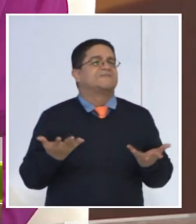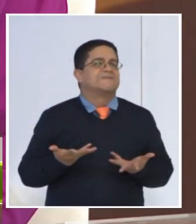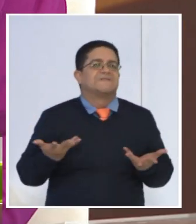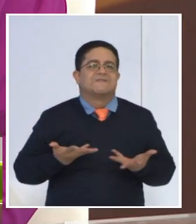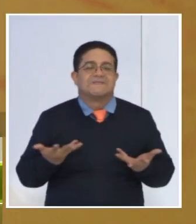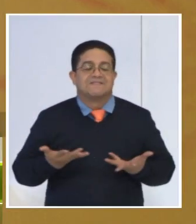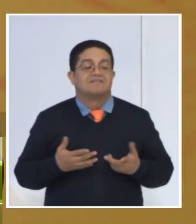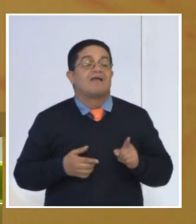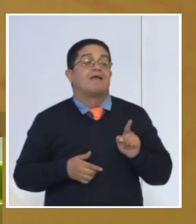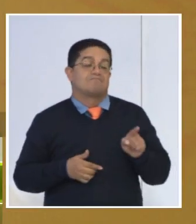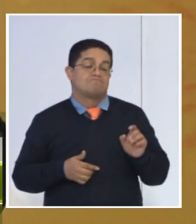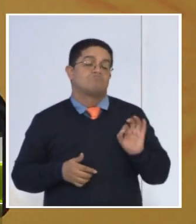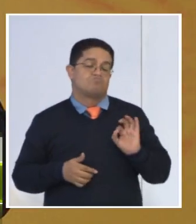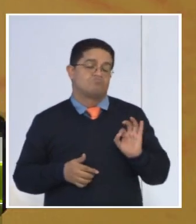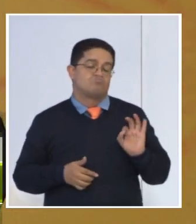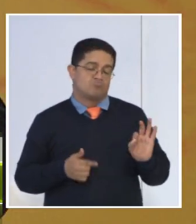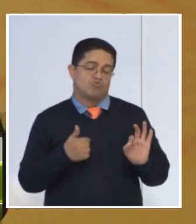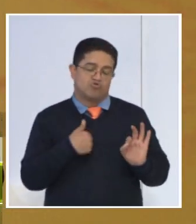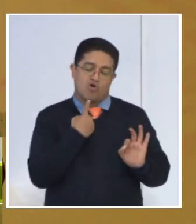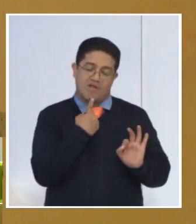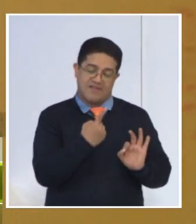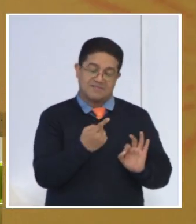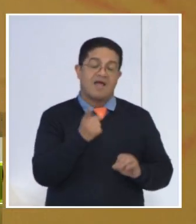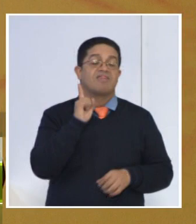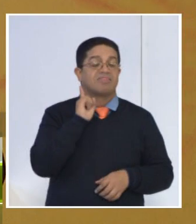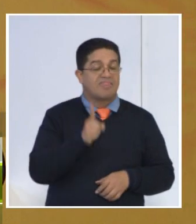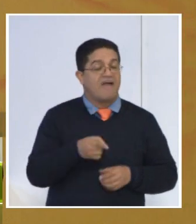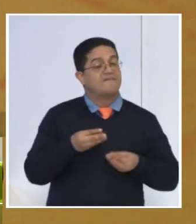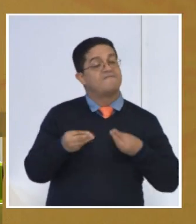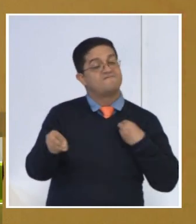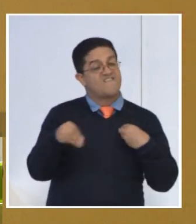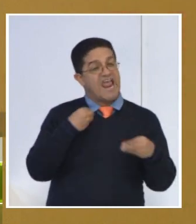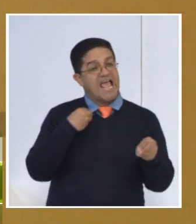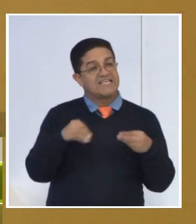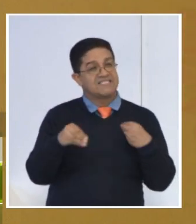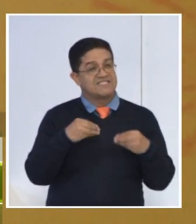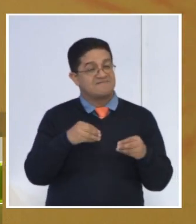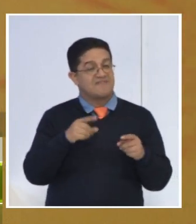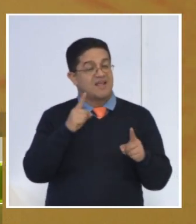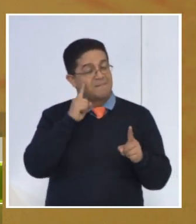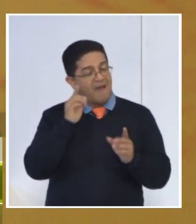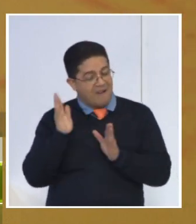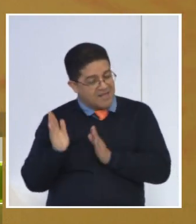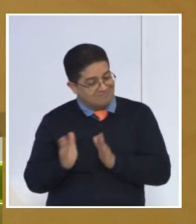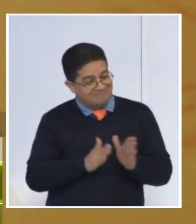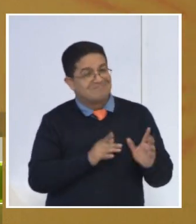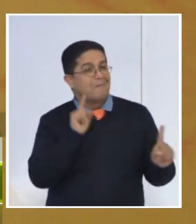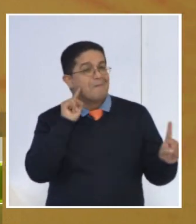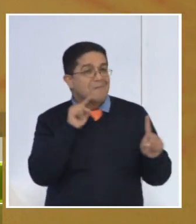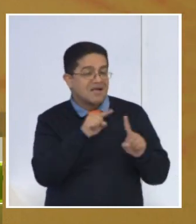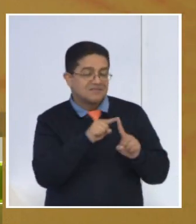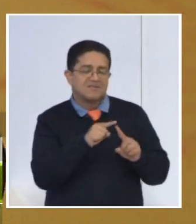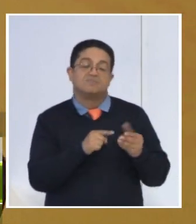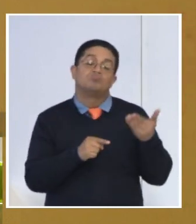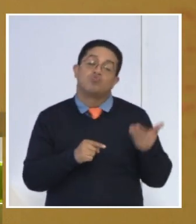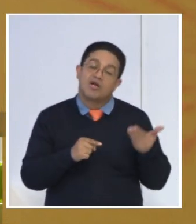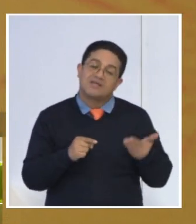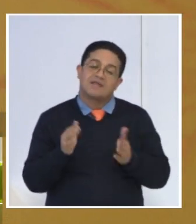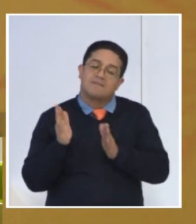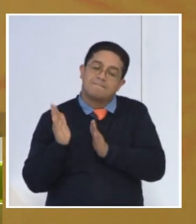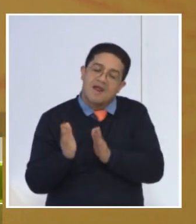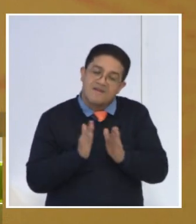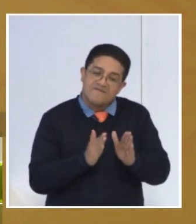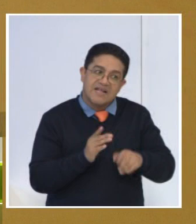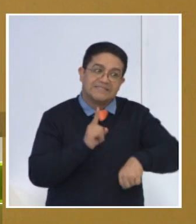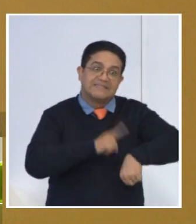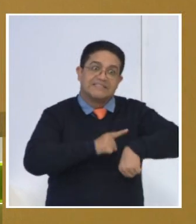Exactamente. Entonces, por eso le decía al principio que debemos ser flexibles a la hora de planificar nuestras metas. La planificación es necesaria y colocarnos